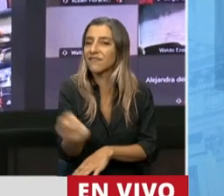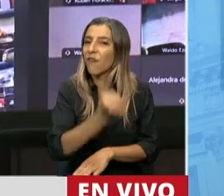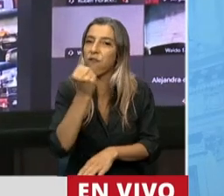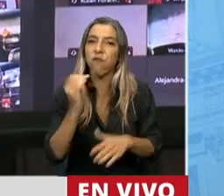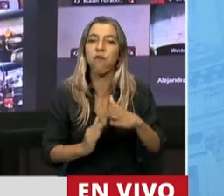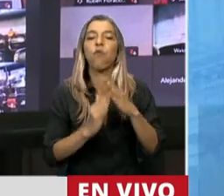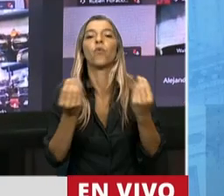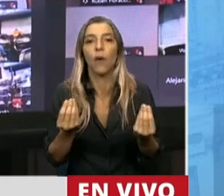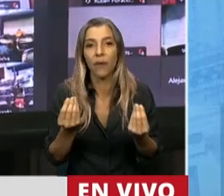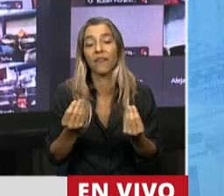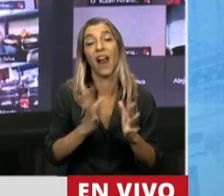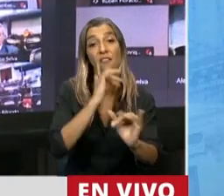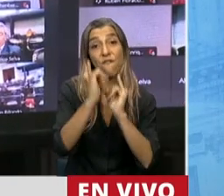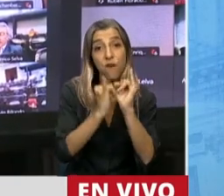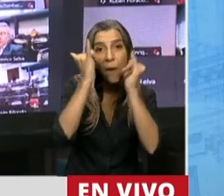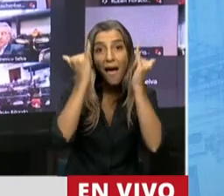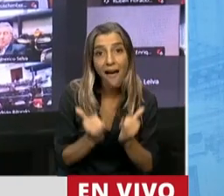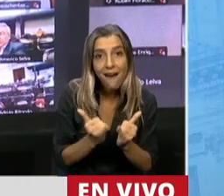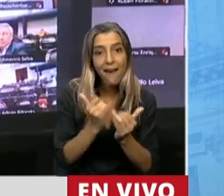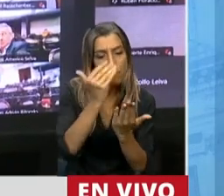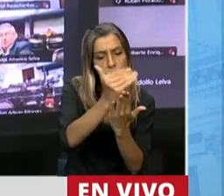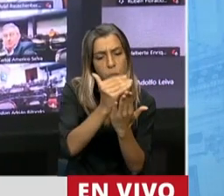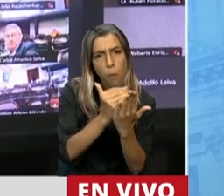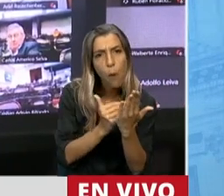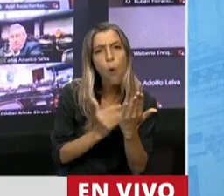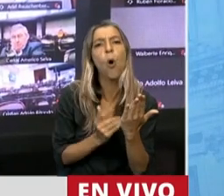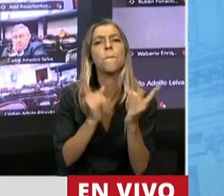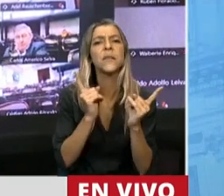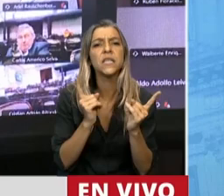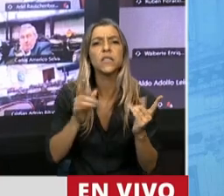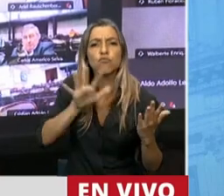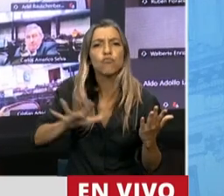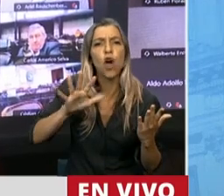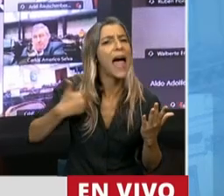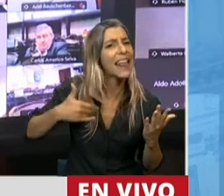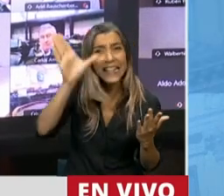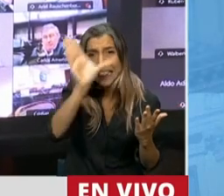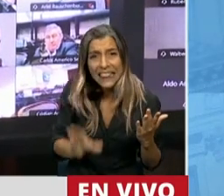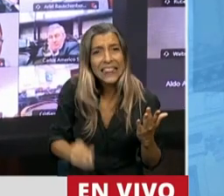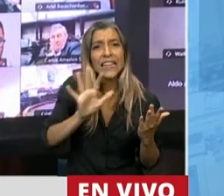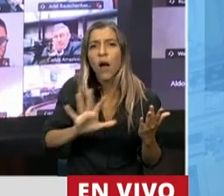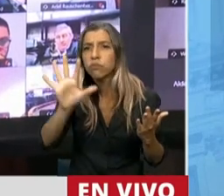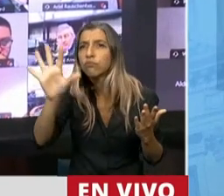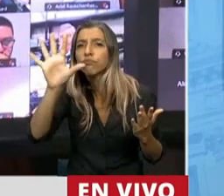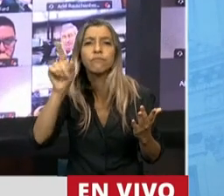datos, de información, de qué está pasando en cada una de las localidades de nuestro país con nuestros chicos.